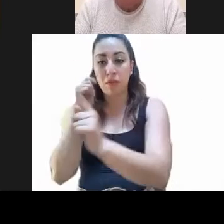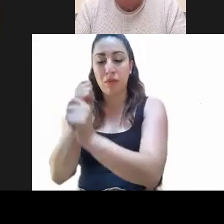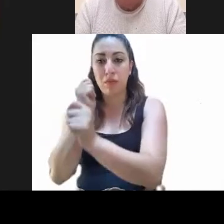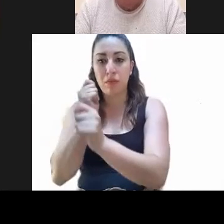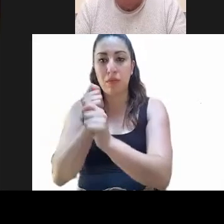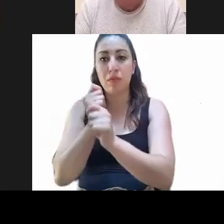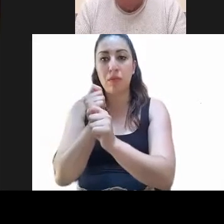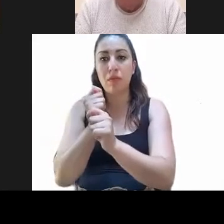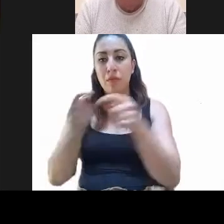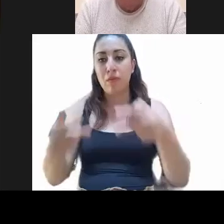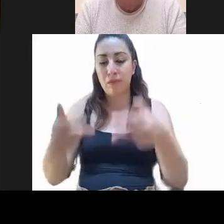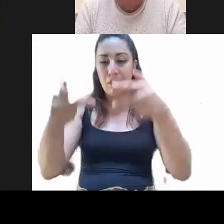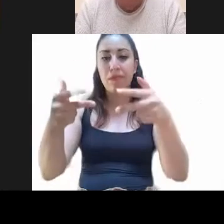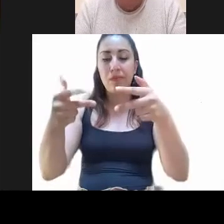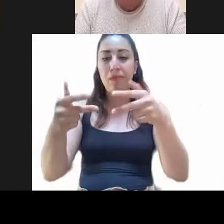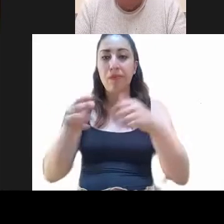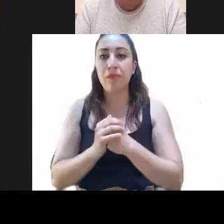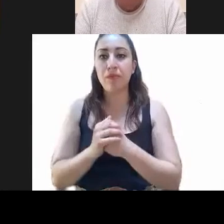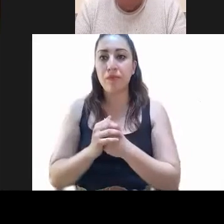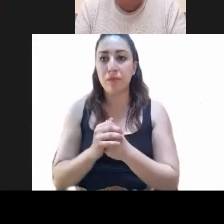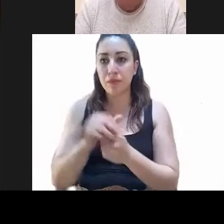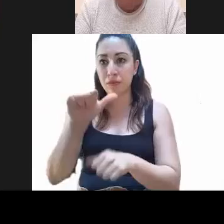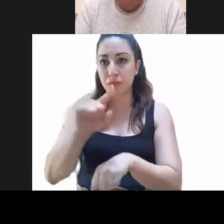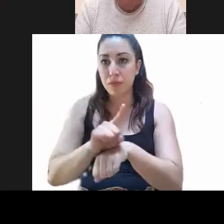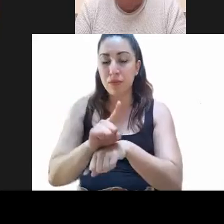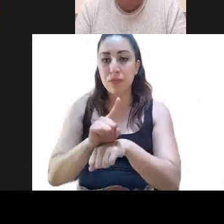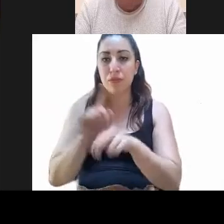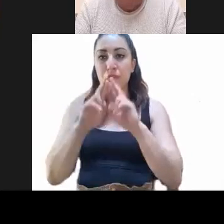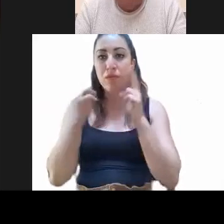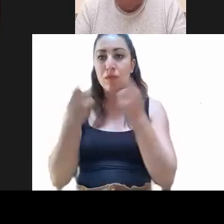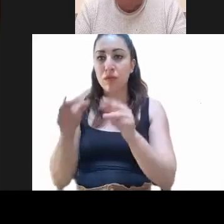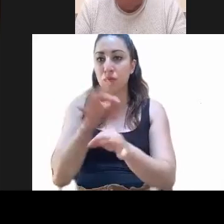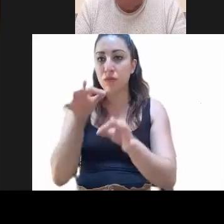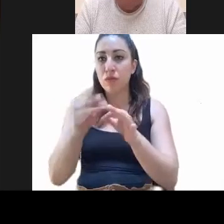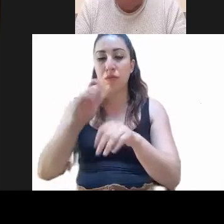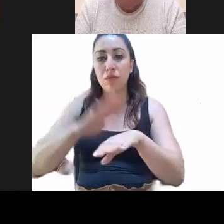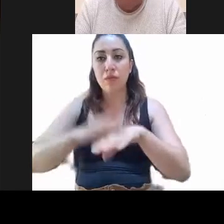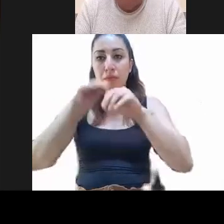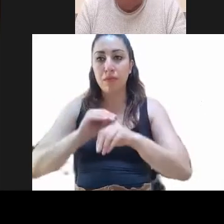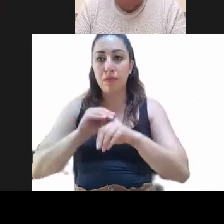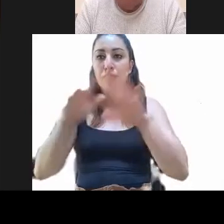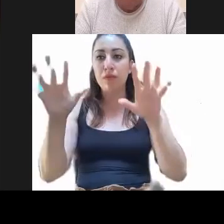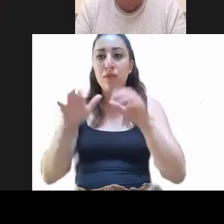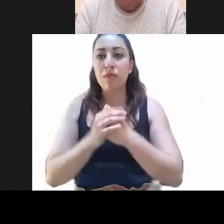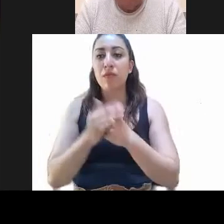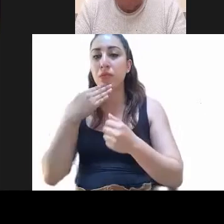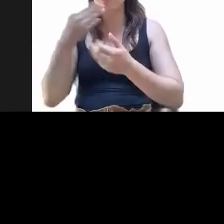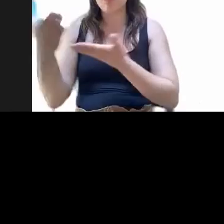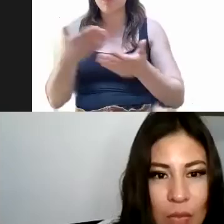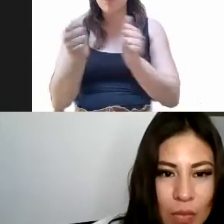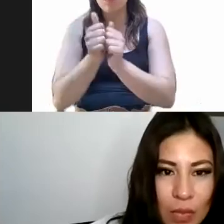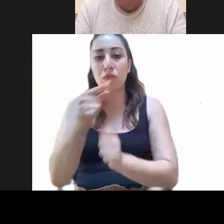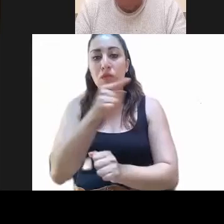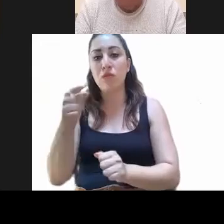modalidad remota. Esta sesión cumple con el principio de máxima publicidad, por lo que damos la bienvenida a las personas